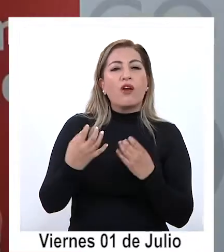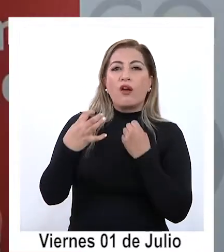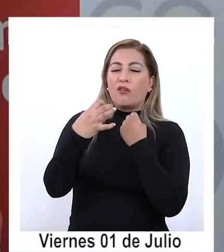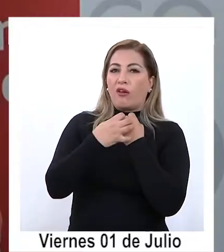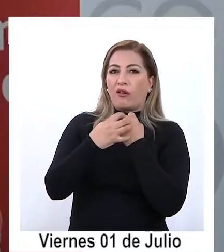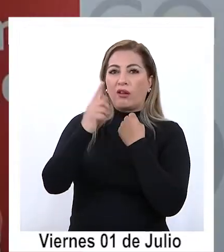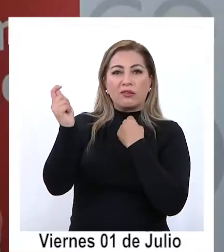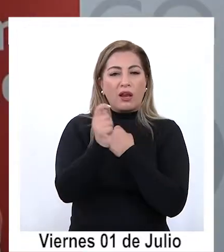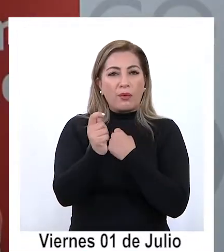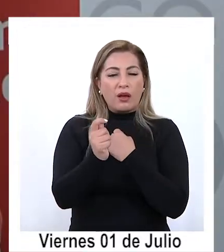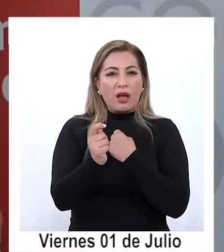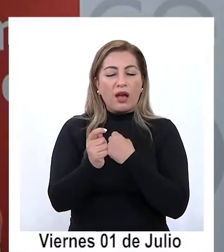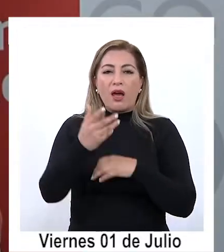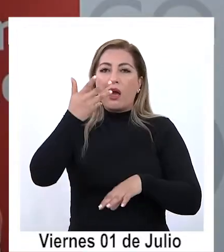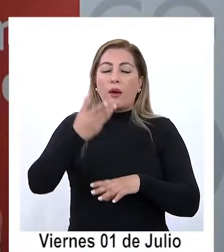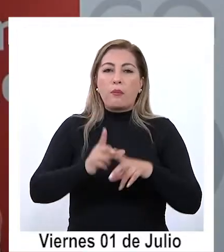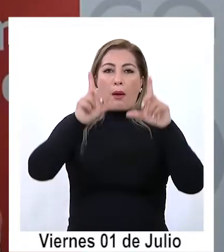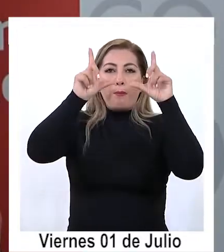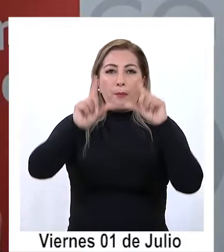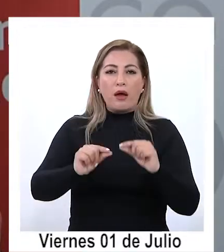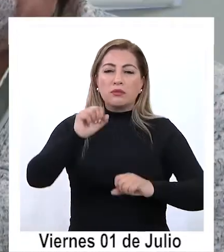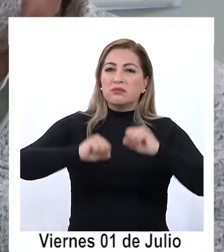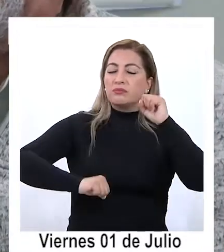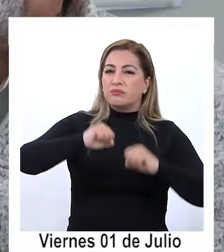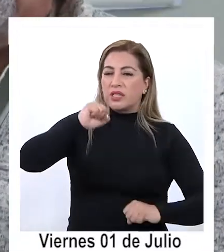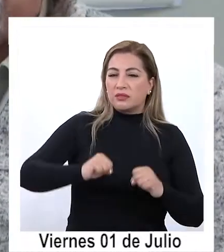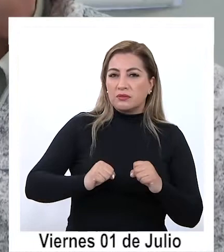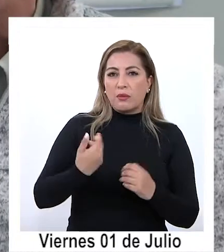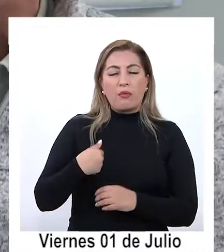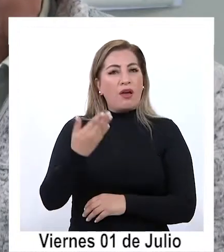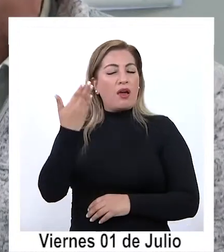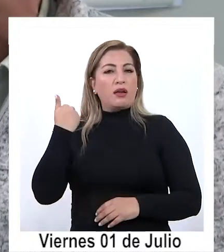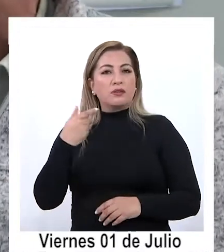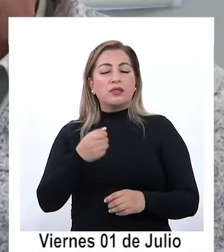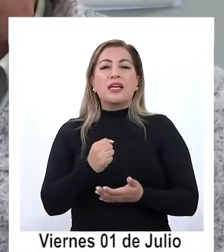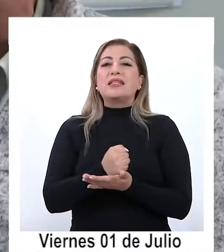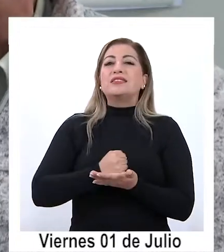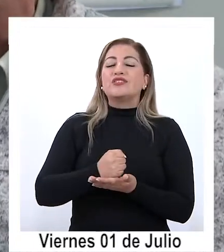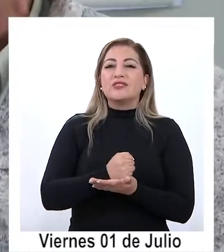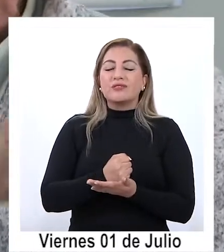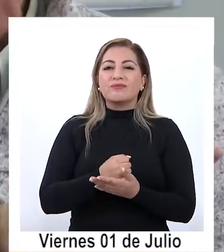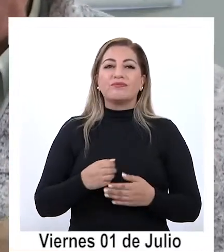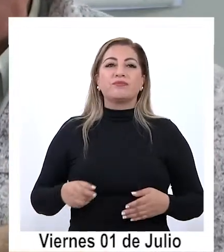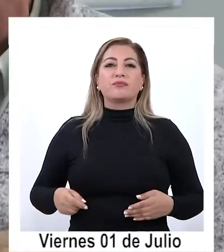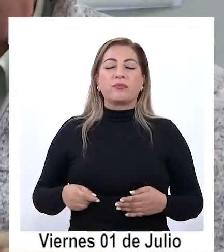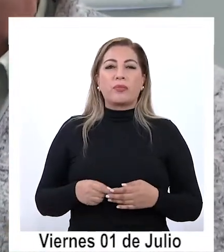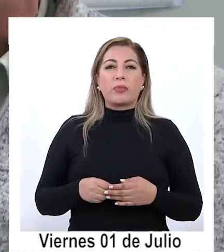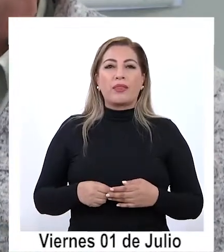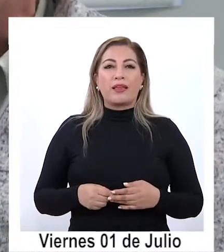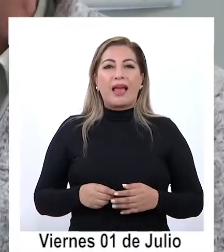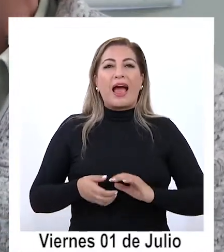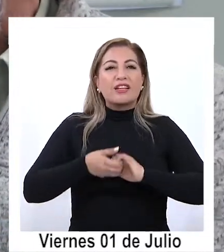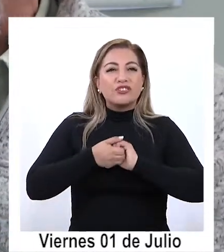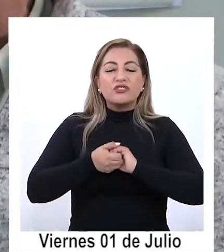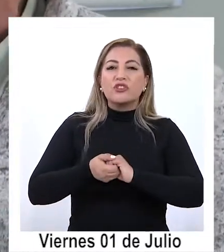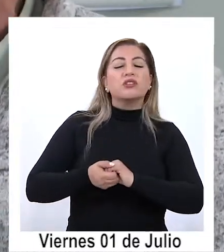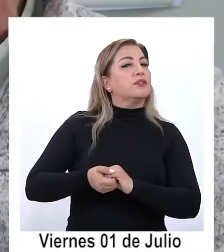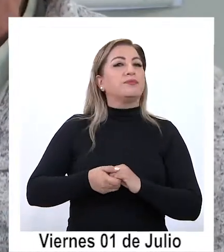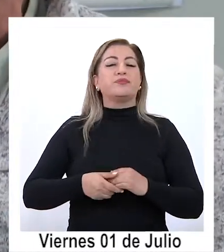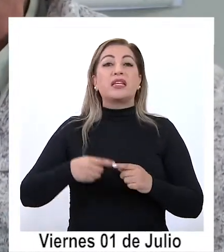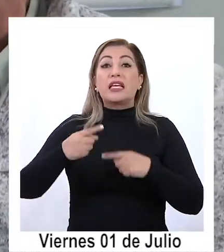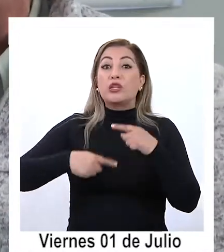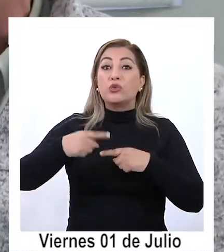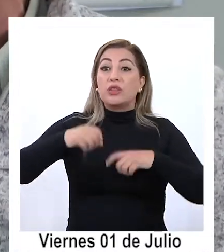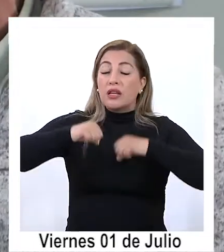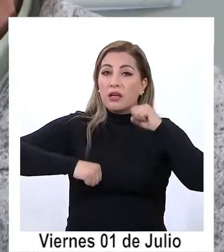que ha ido perdiendo industrias cierto nosotros tuvimos en algún minuto la asociación de industriales recuerdo el barrio industrial de la sofri con muchas